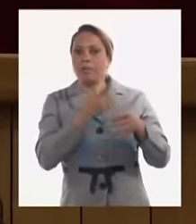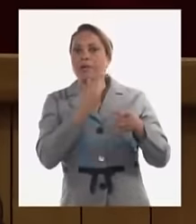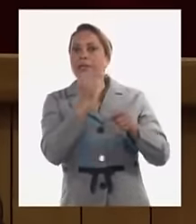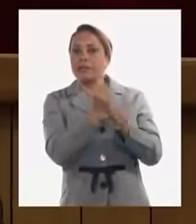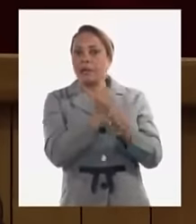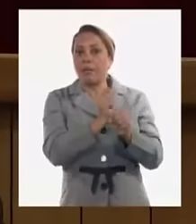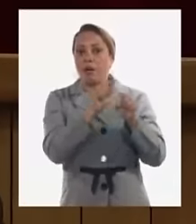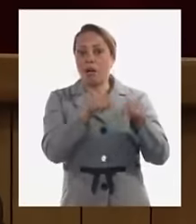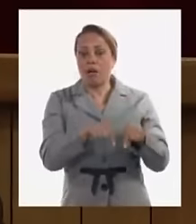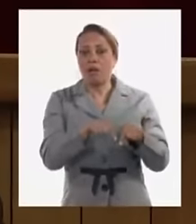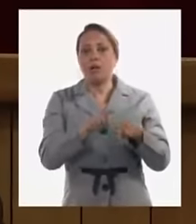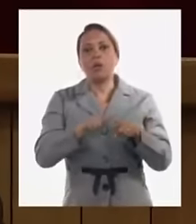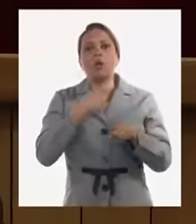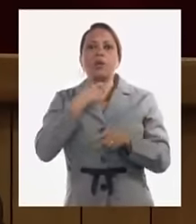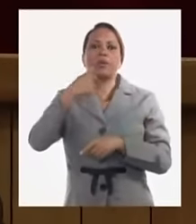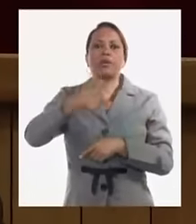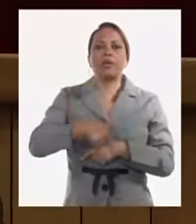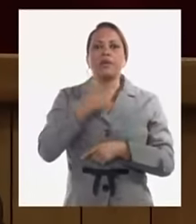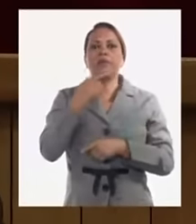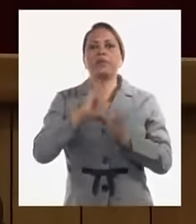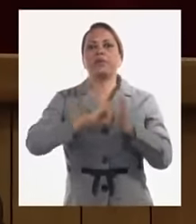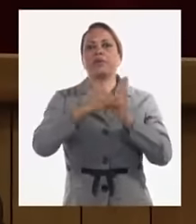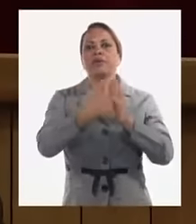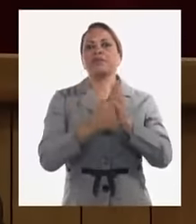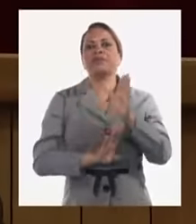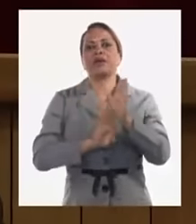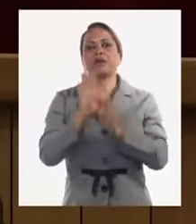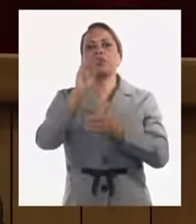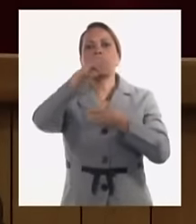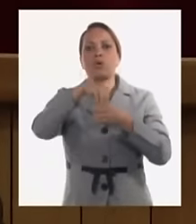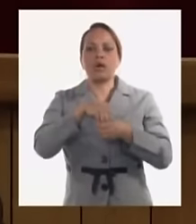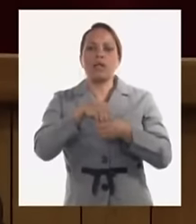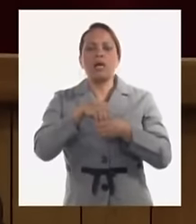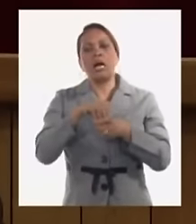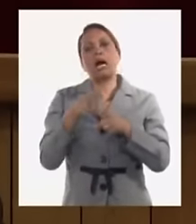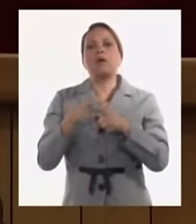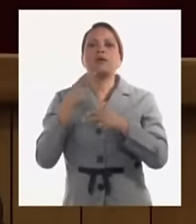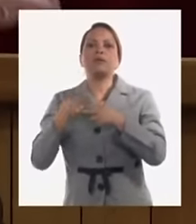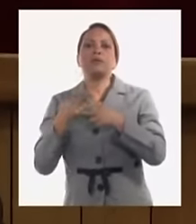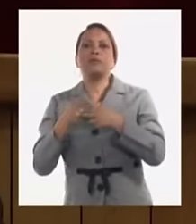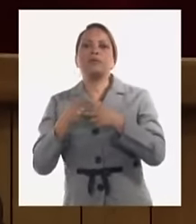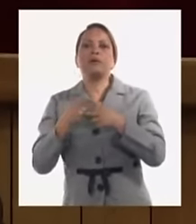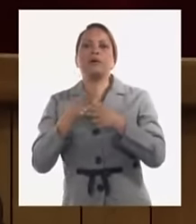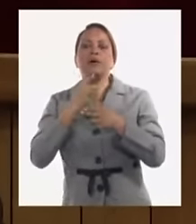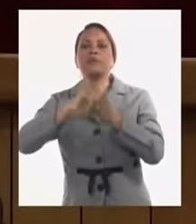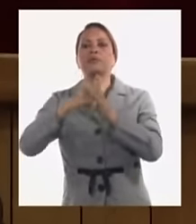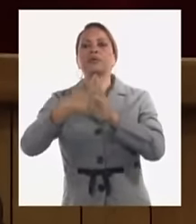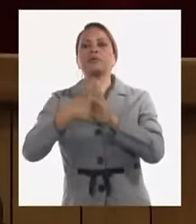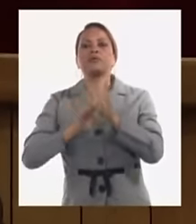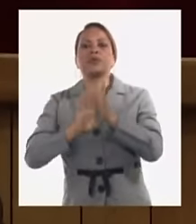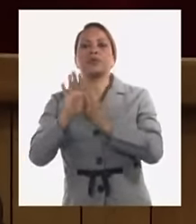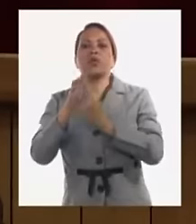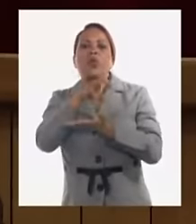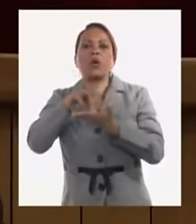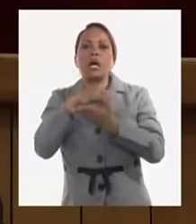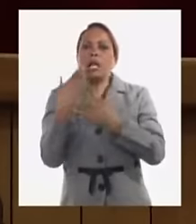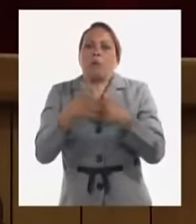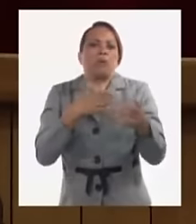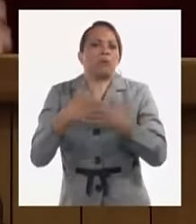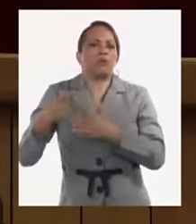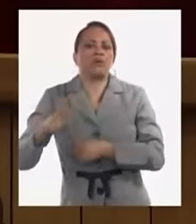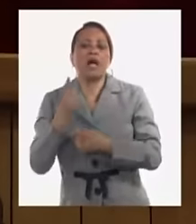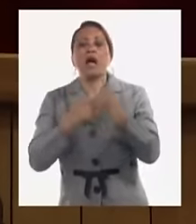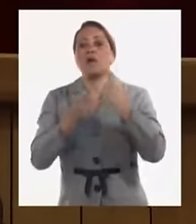como es los proyectos de desarrollo local y ya le llamamos proyecto de desarrollo local a cualquier cosa hay quien ha